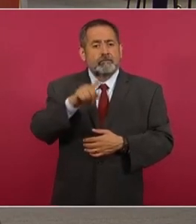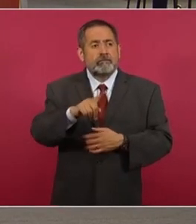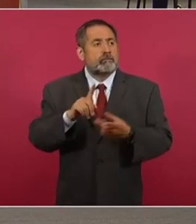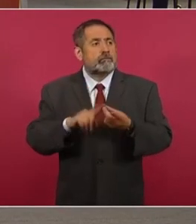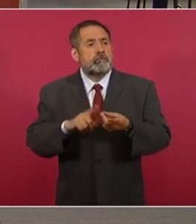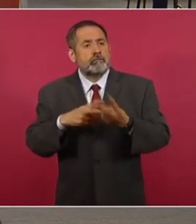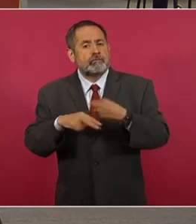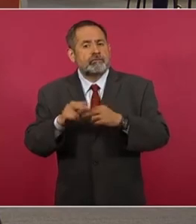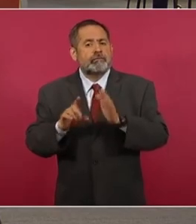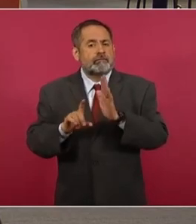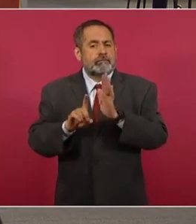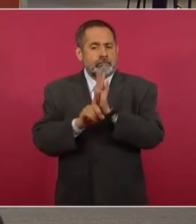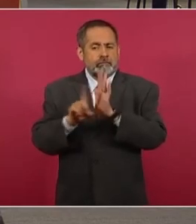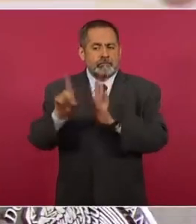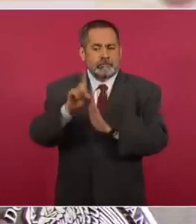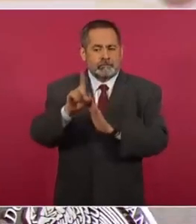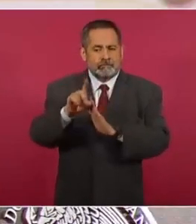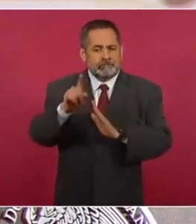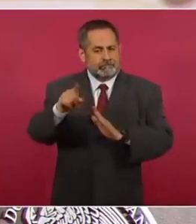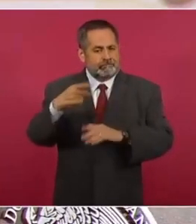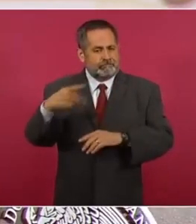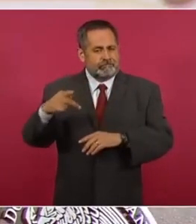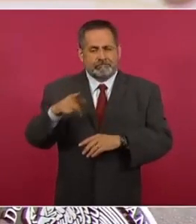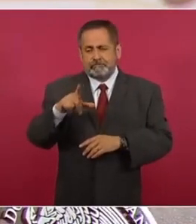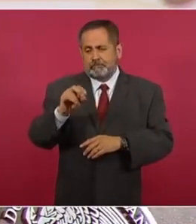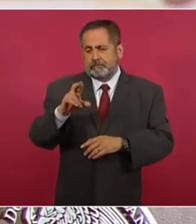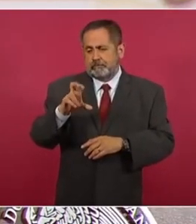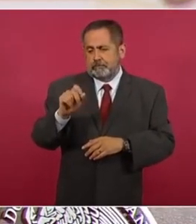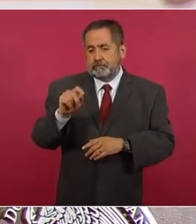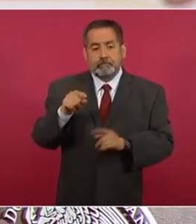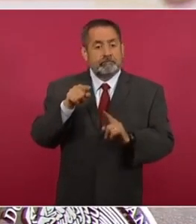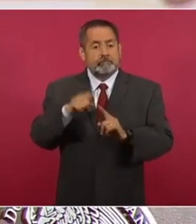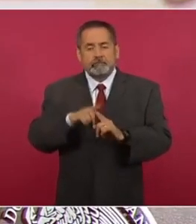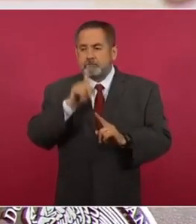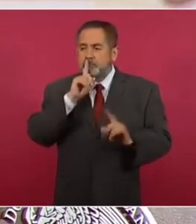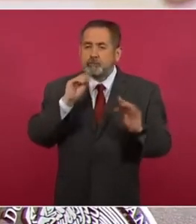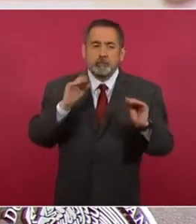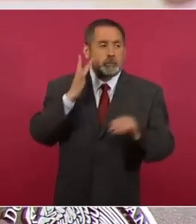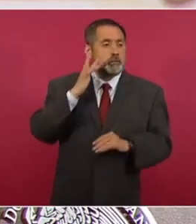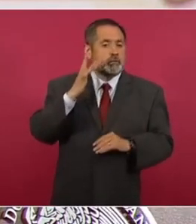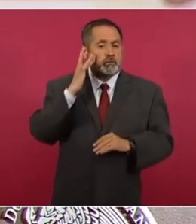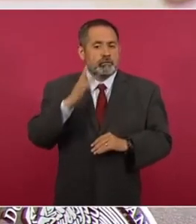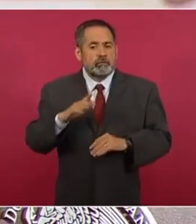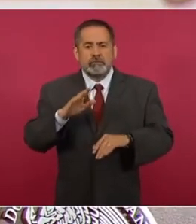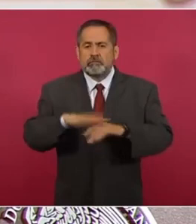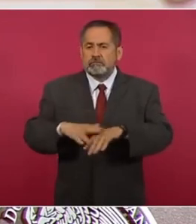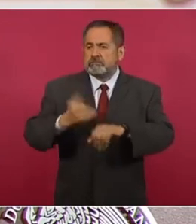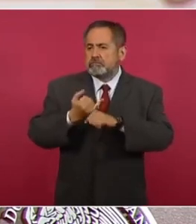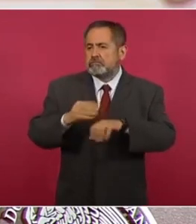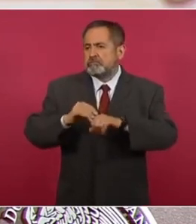Loret de Mola. Mientras Loret guarda silencio, sigue saliendo información.